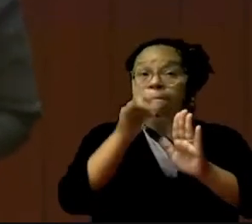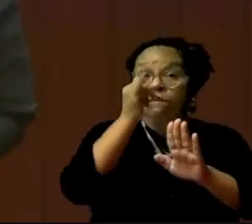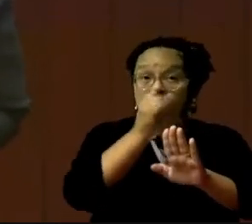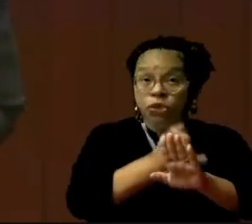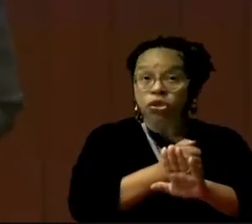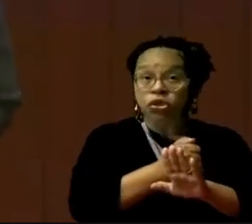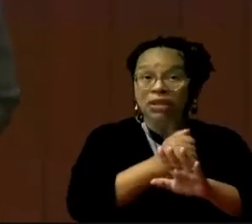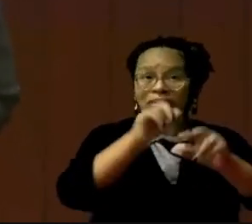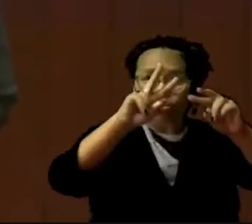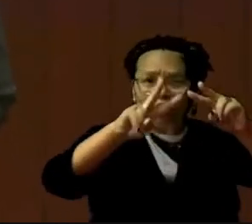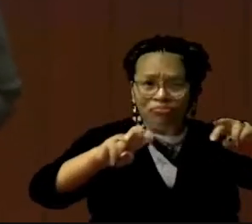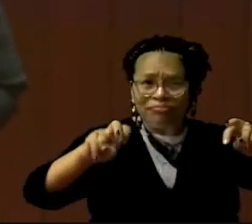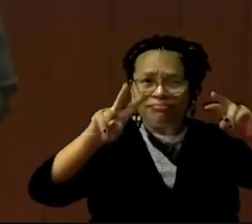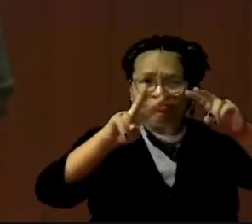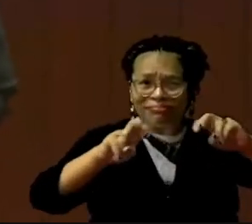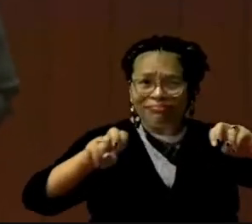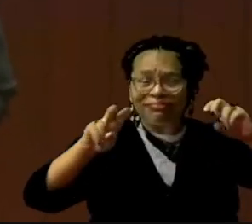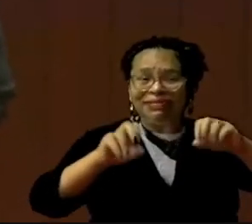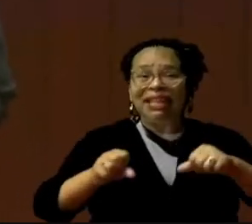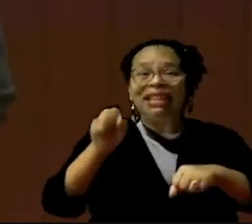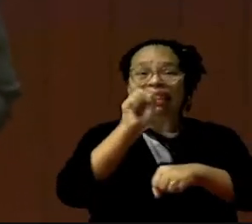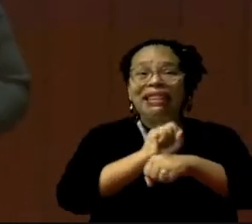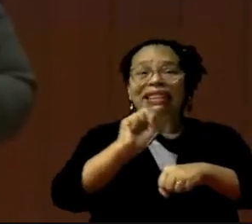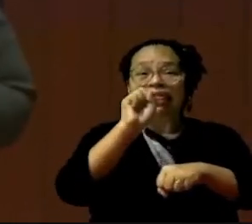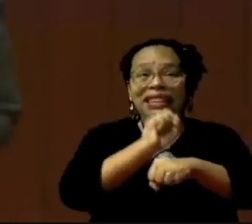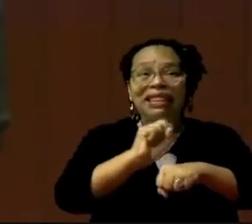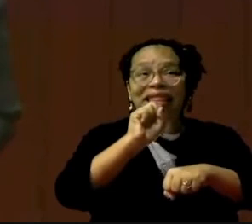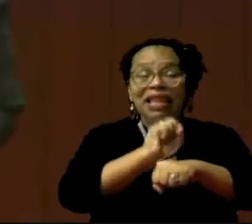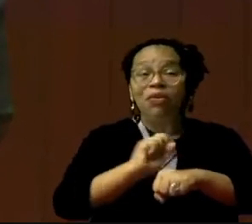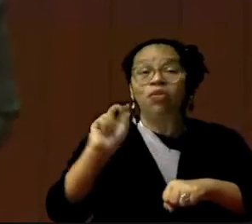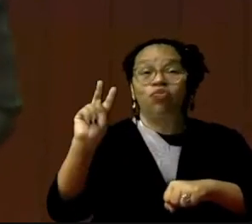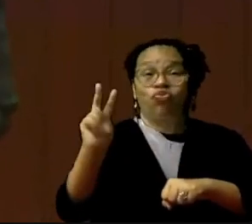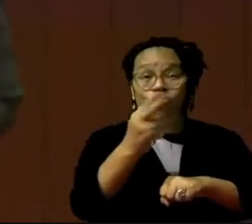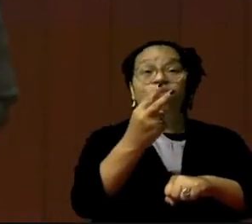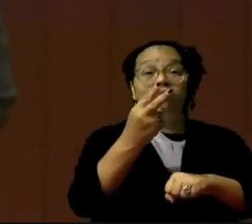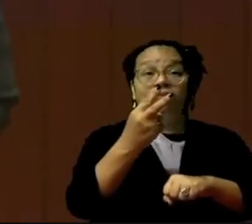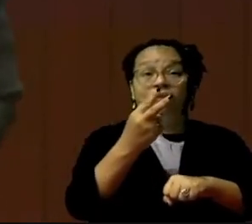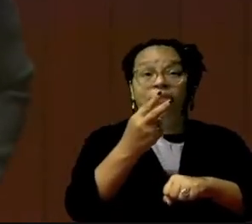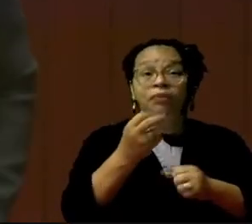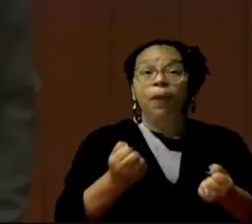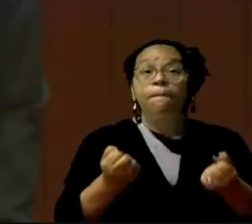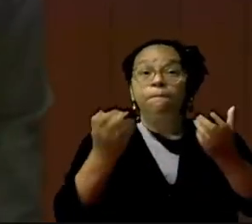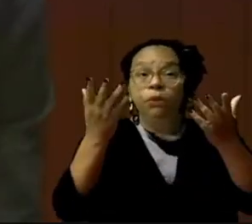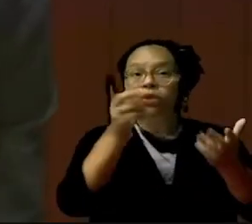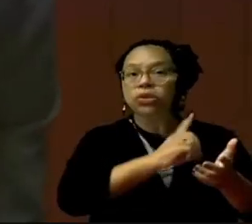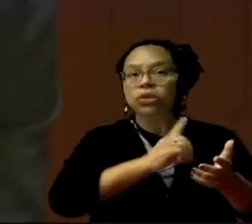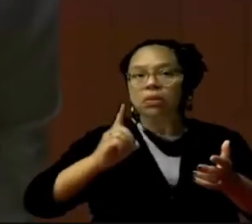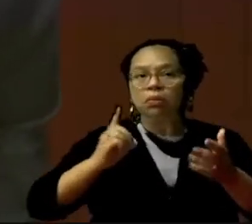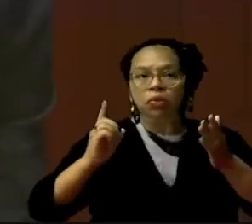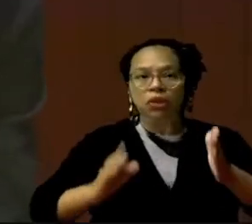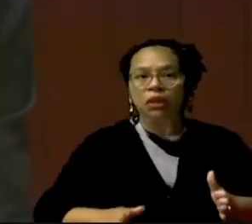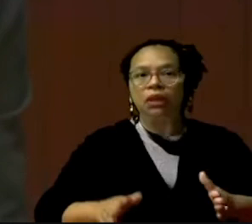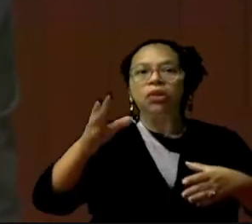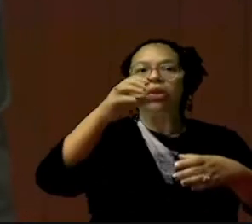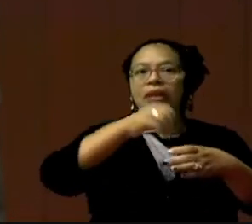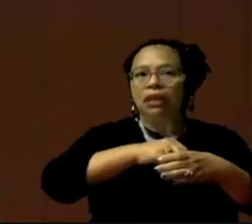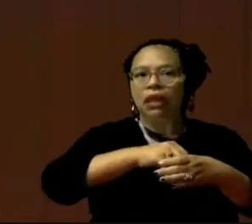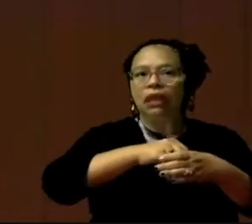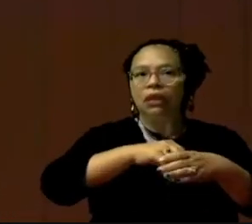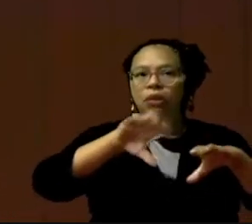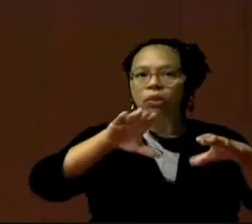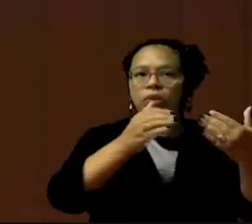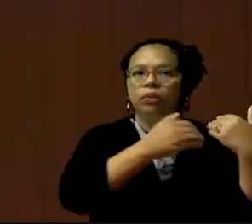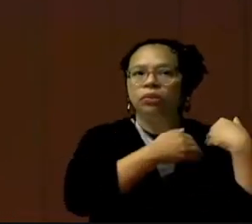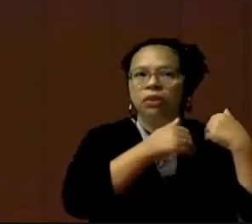enteraron de que este proyecto estaba en estudio, iban sin ser parte de la Comisión también. Darles las gracias,